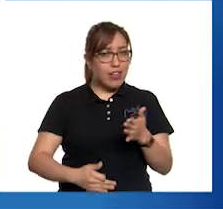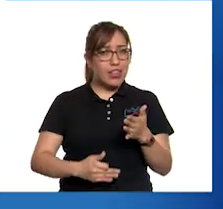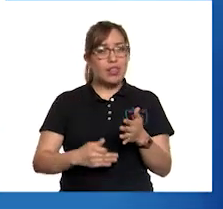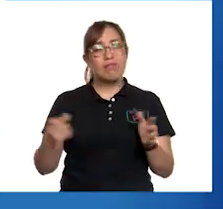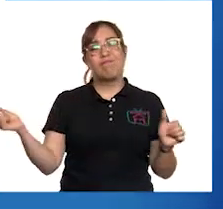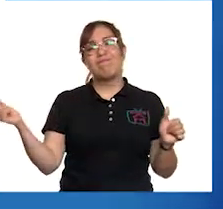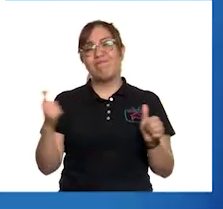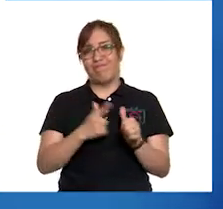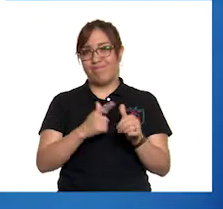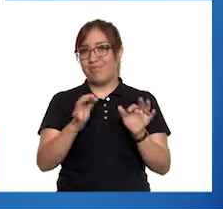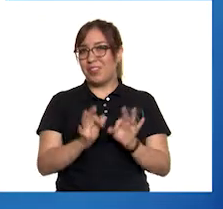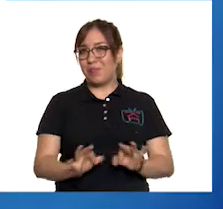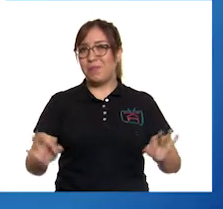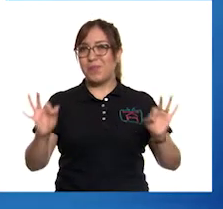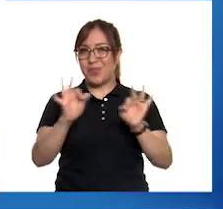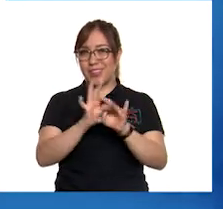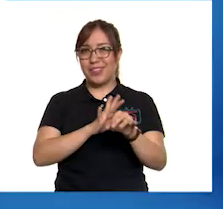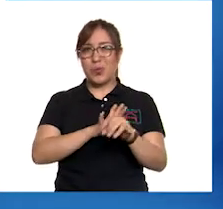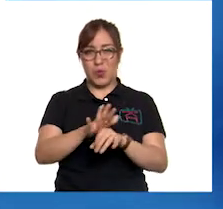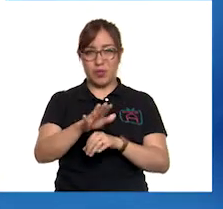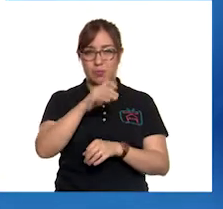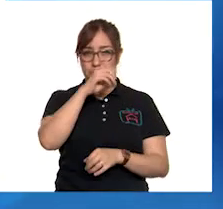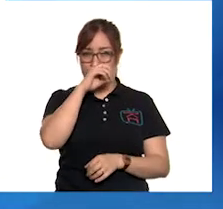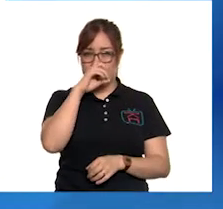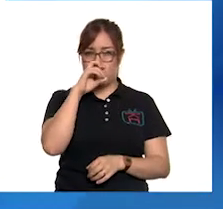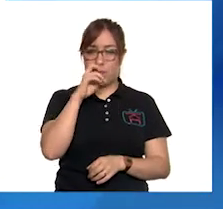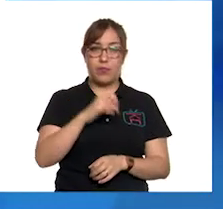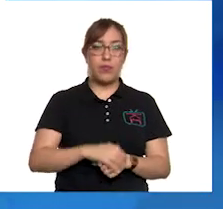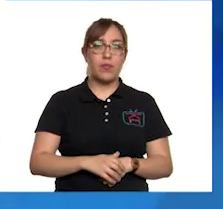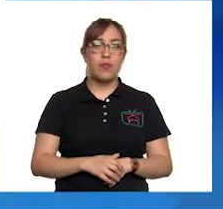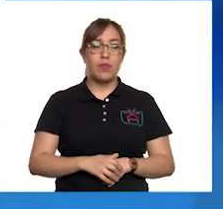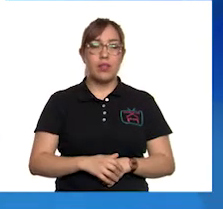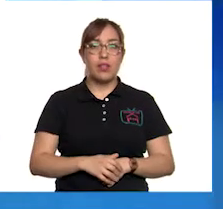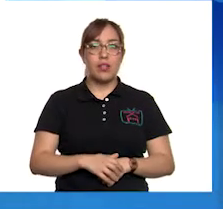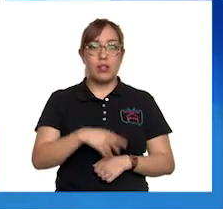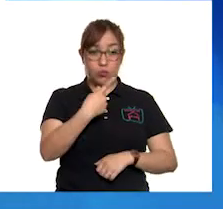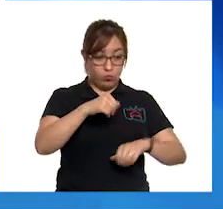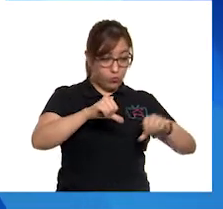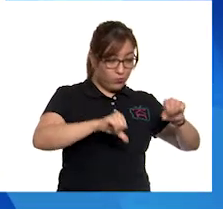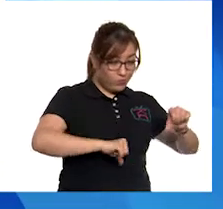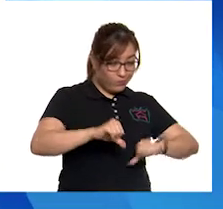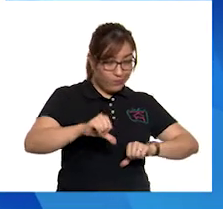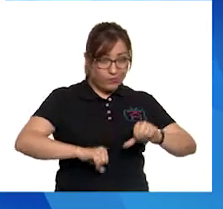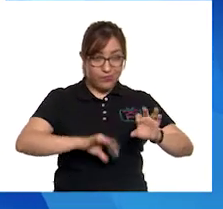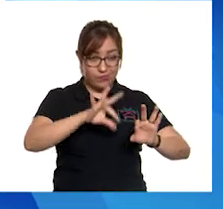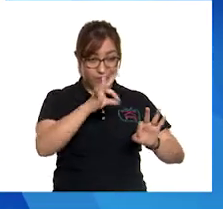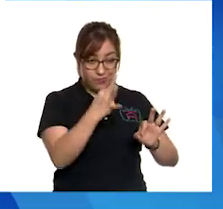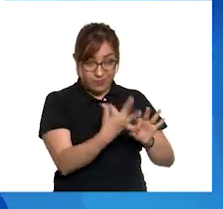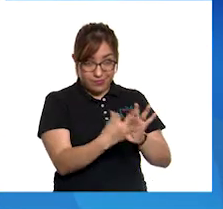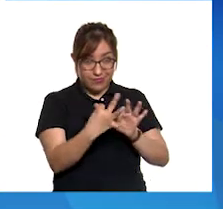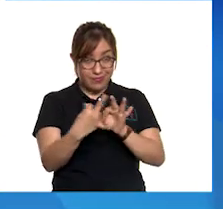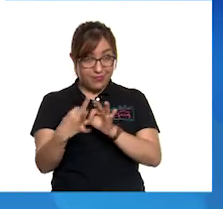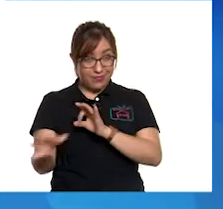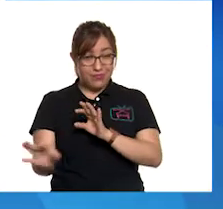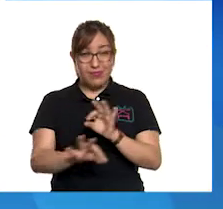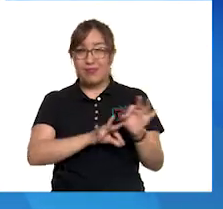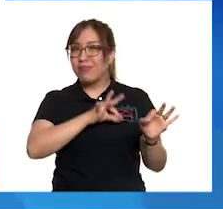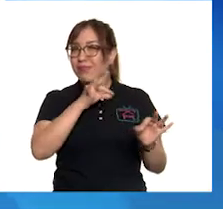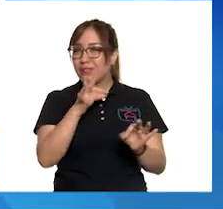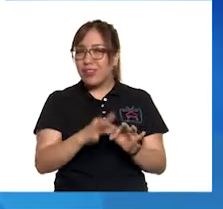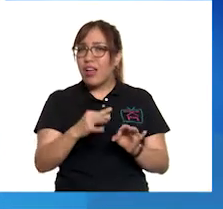muy importante. Cuando finalicen las obras o las actividades que se realizan para atender estas necesidades,